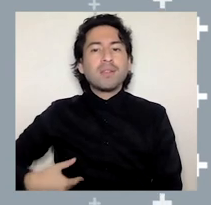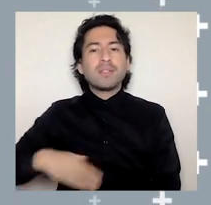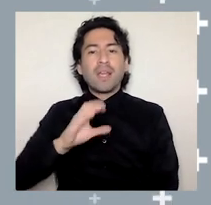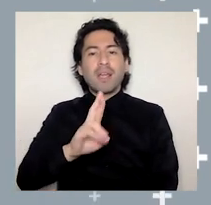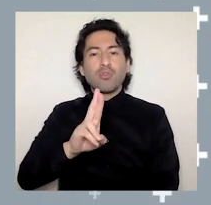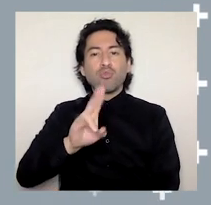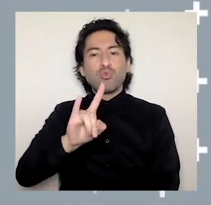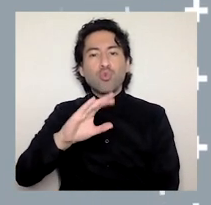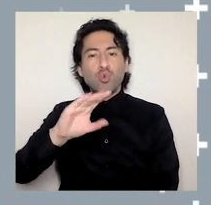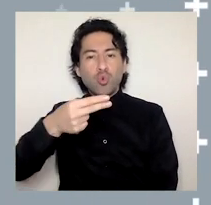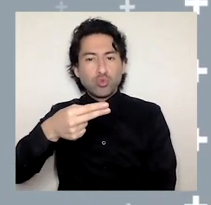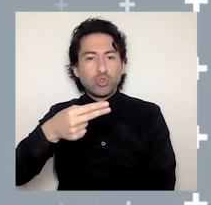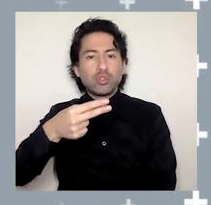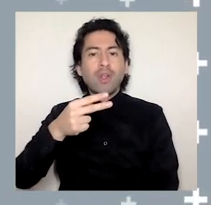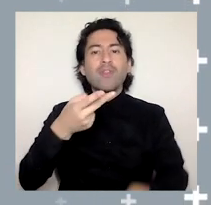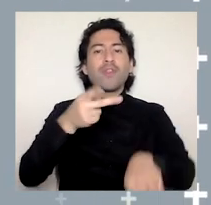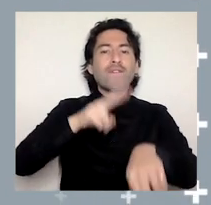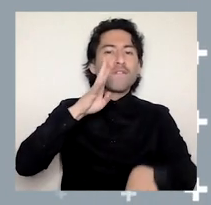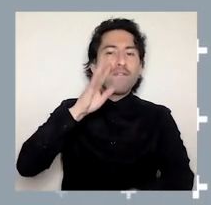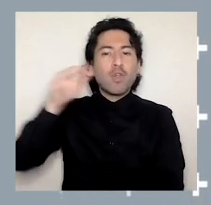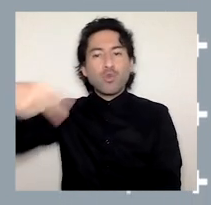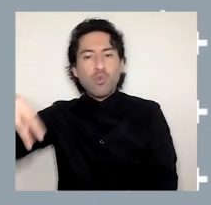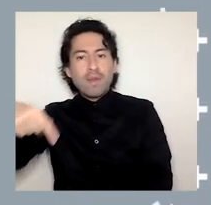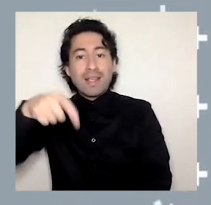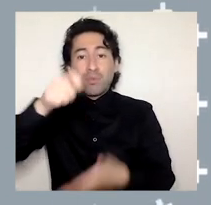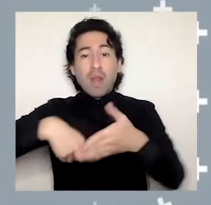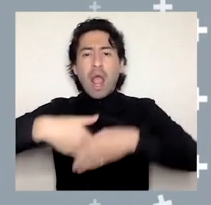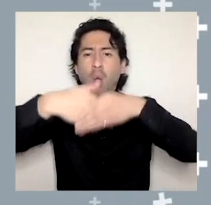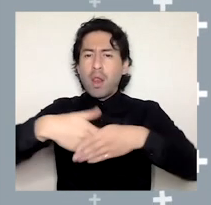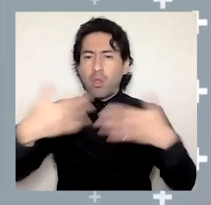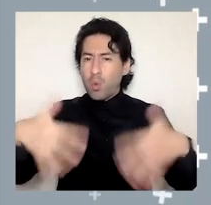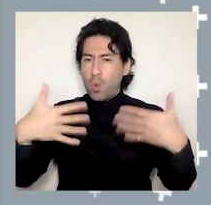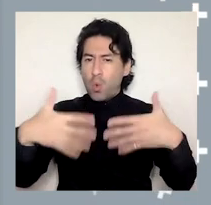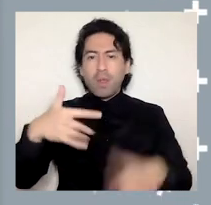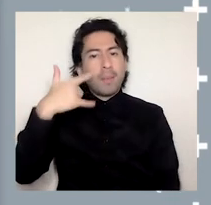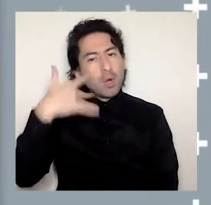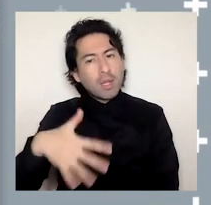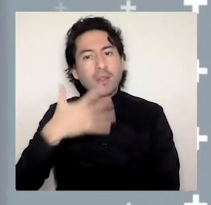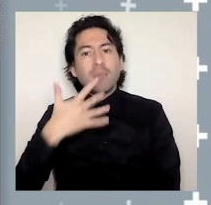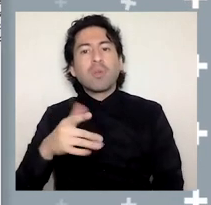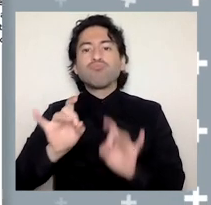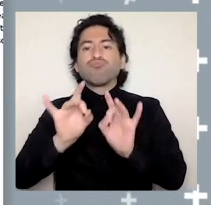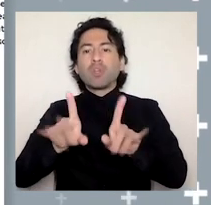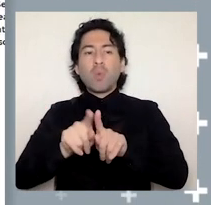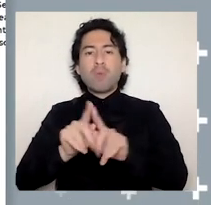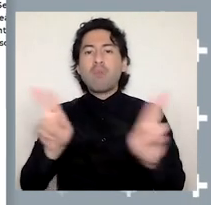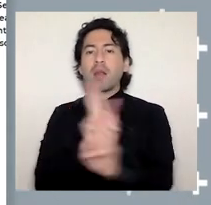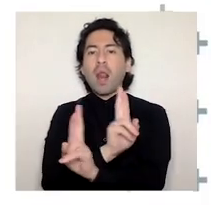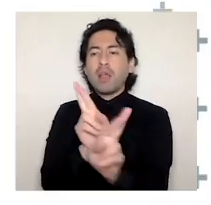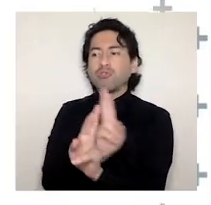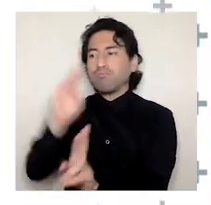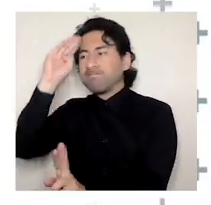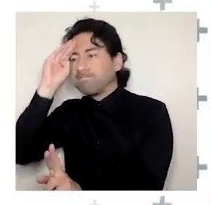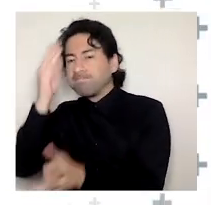Este acuerdo es relevante para nuestra universidad, pues establece una relación de confianza y cooperación con las